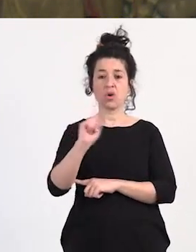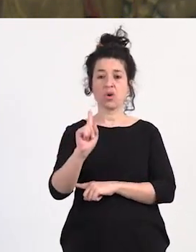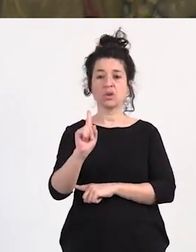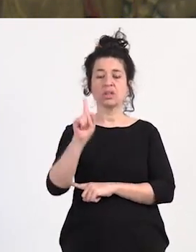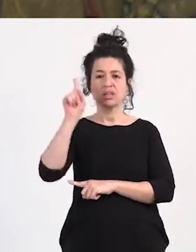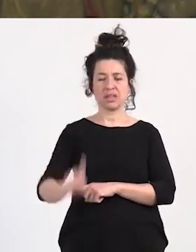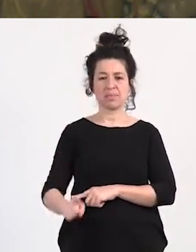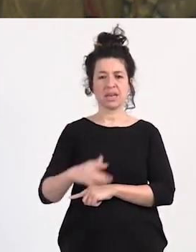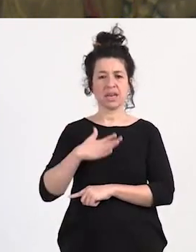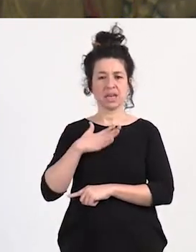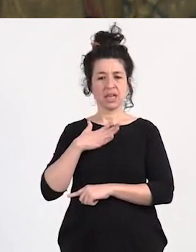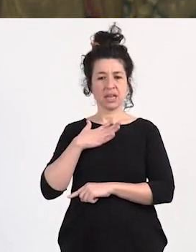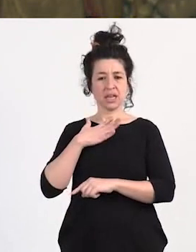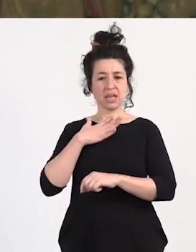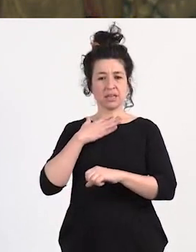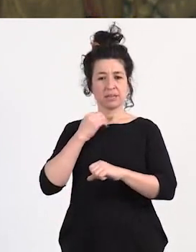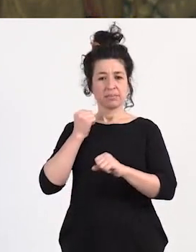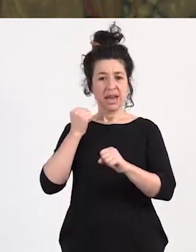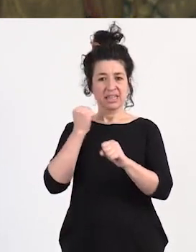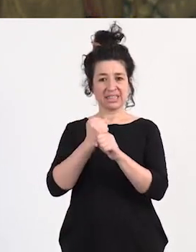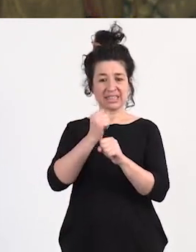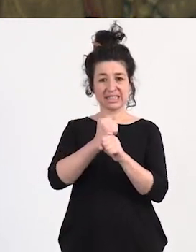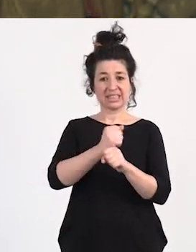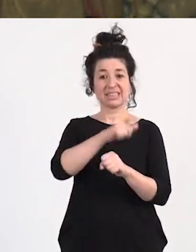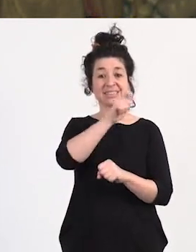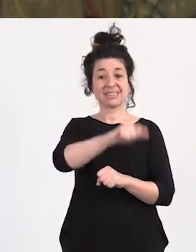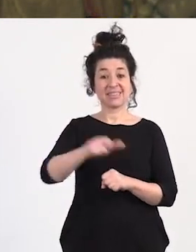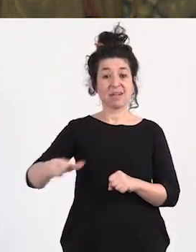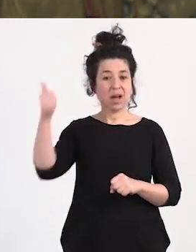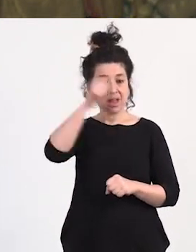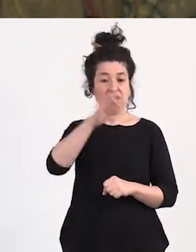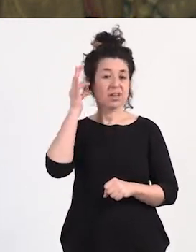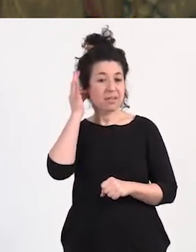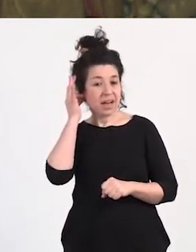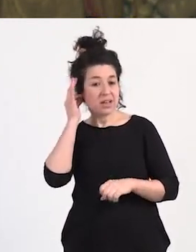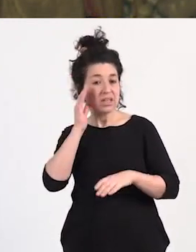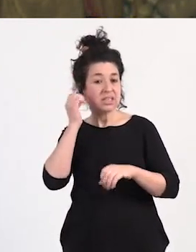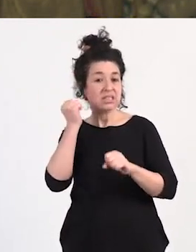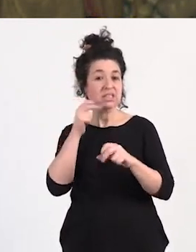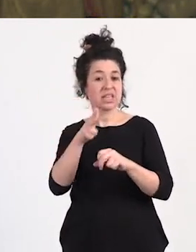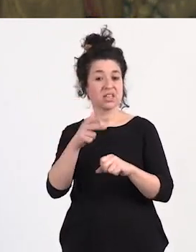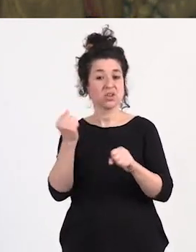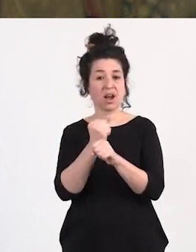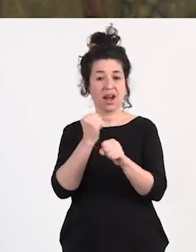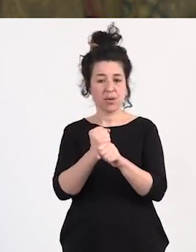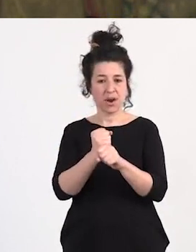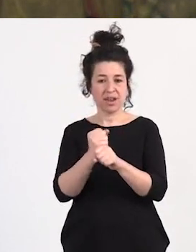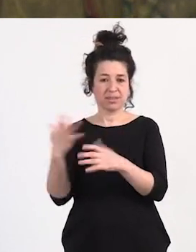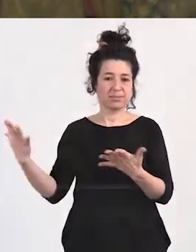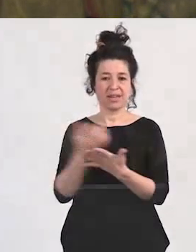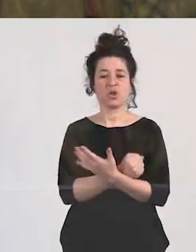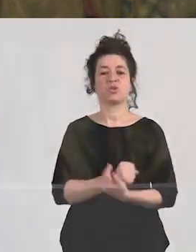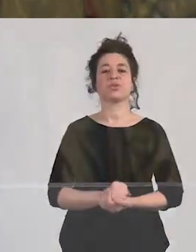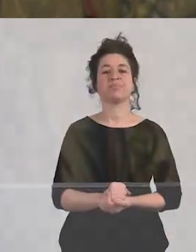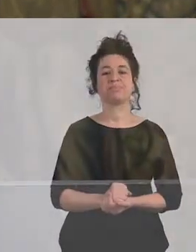Estado de Derecho Laboral para todos los trabajadores y las trabajadoras no solamente las trabajadoras sexuales Muy bien Paula